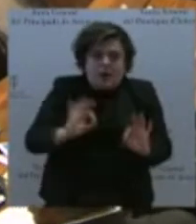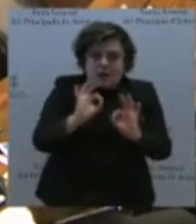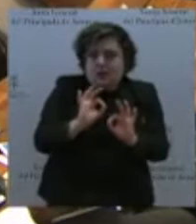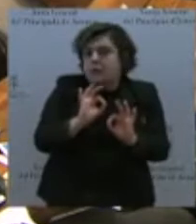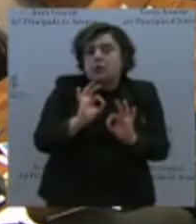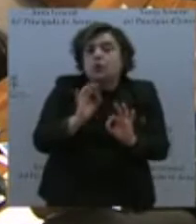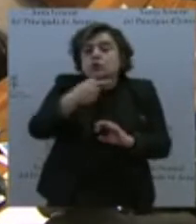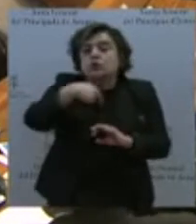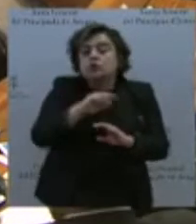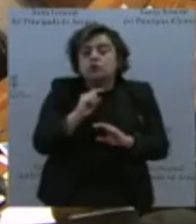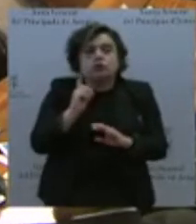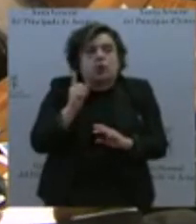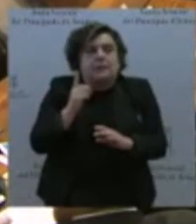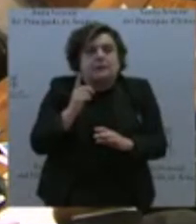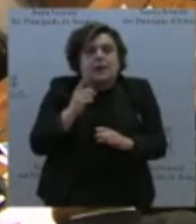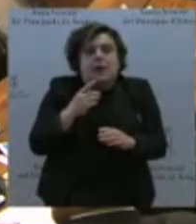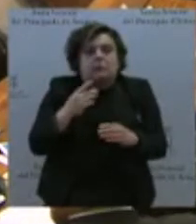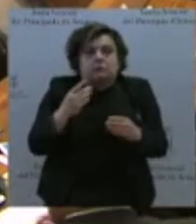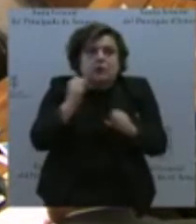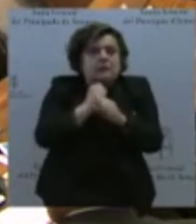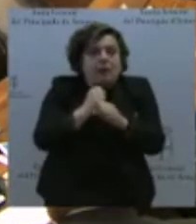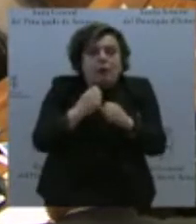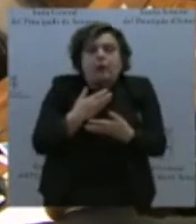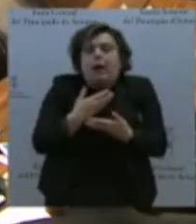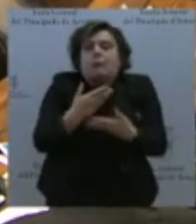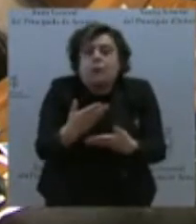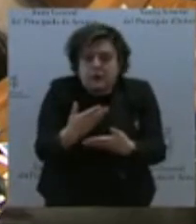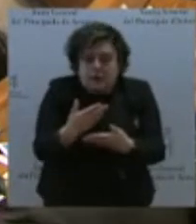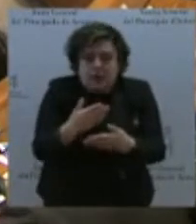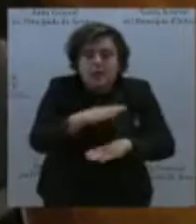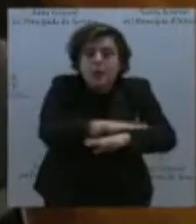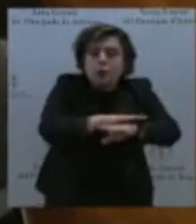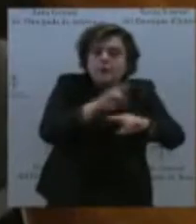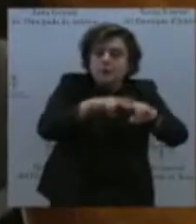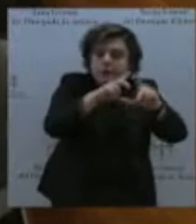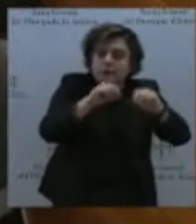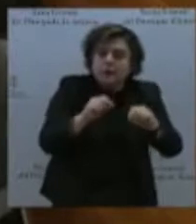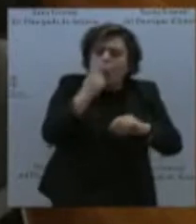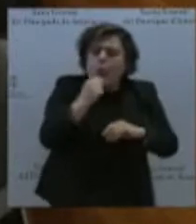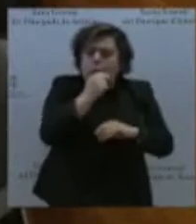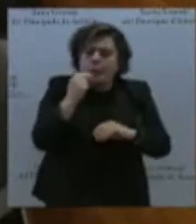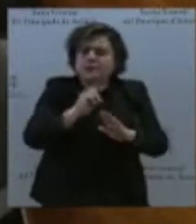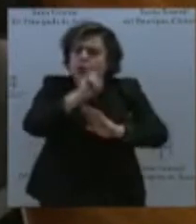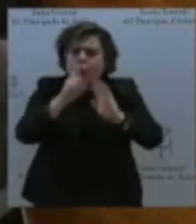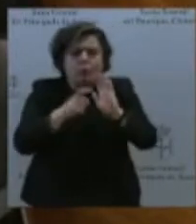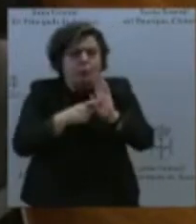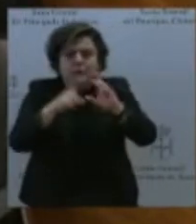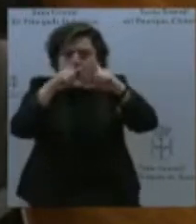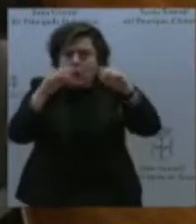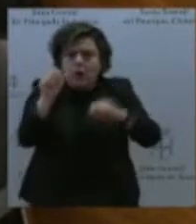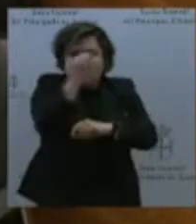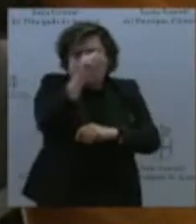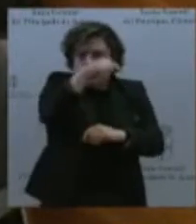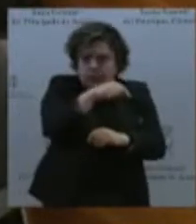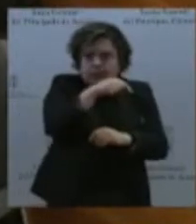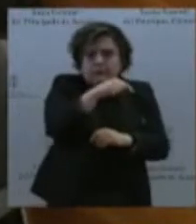el Gobierno del Principado tiene un compromiso absoluto con el occidente asturiano. Lo ha demostrado de principio a fin y está en ello. Me está preguntando